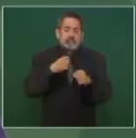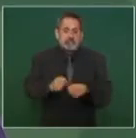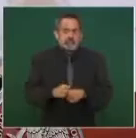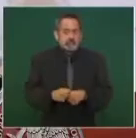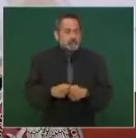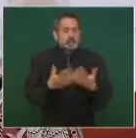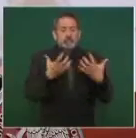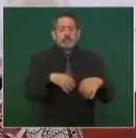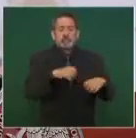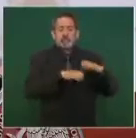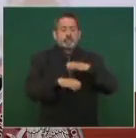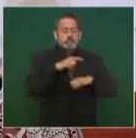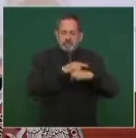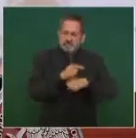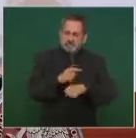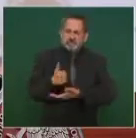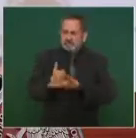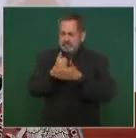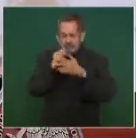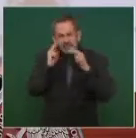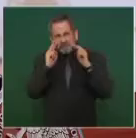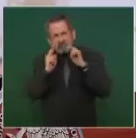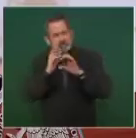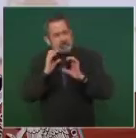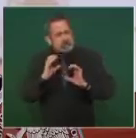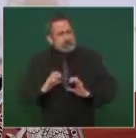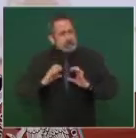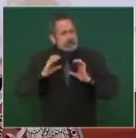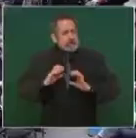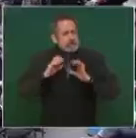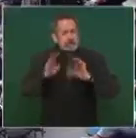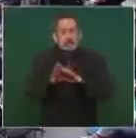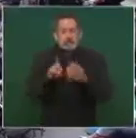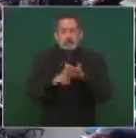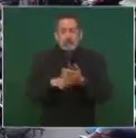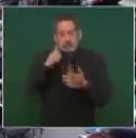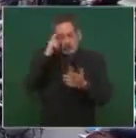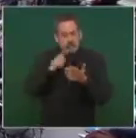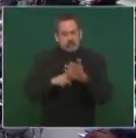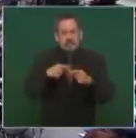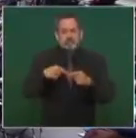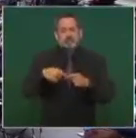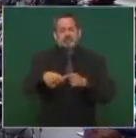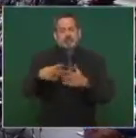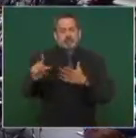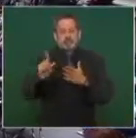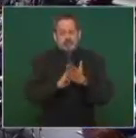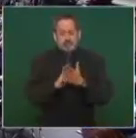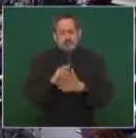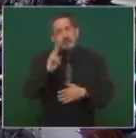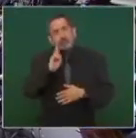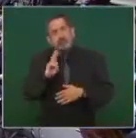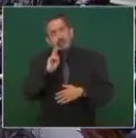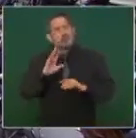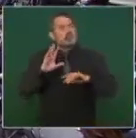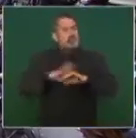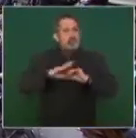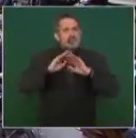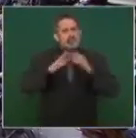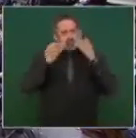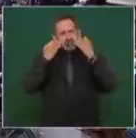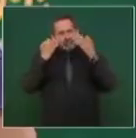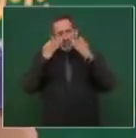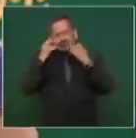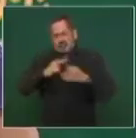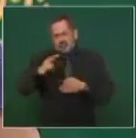empresas, entonces estamos trabajando al 100, yo creo que en un mes más o menos ya se va a ver muchísimo más trabajo de obra en el